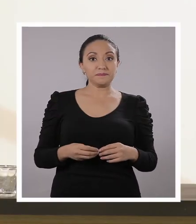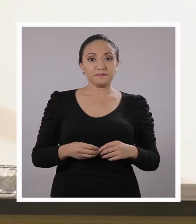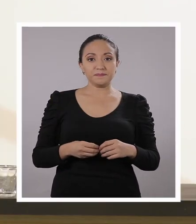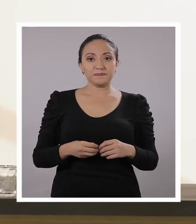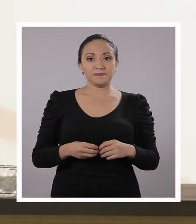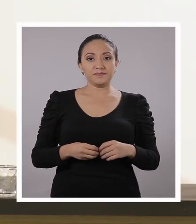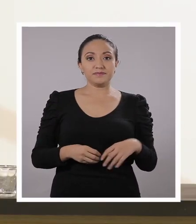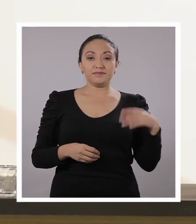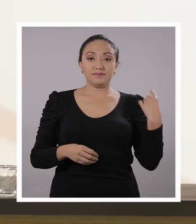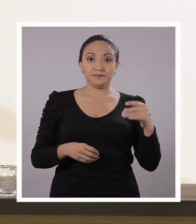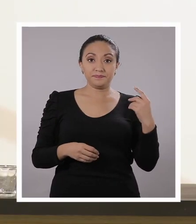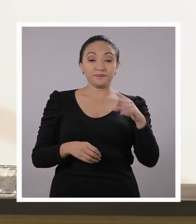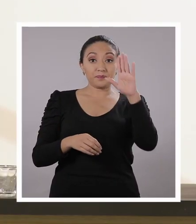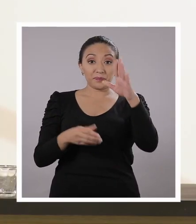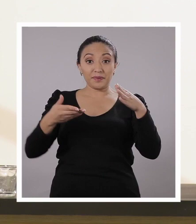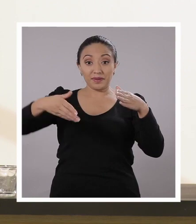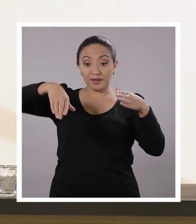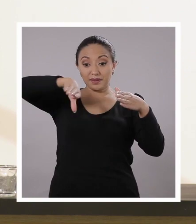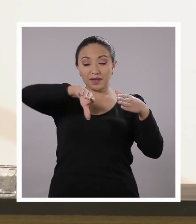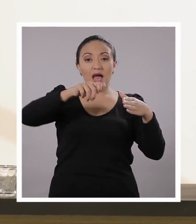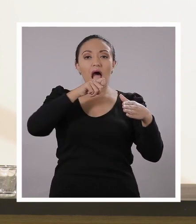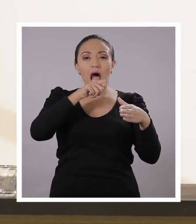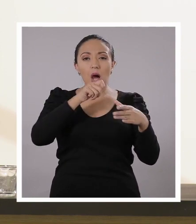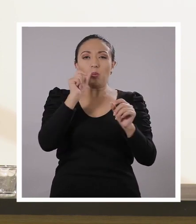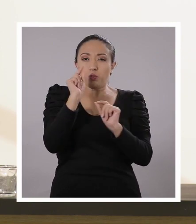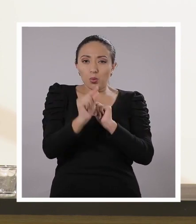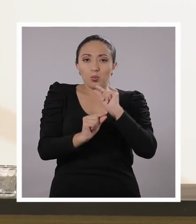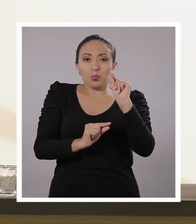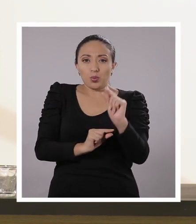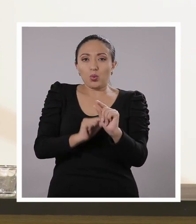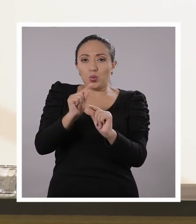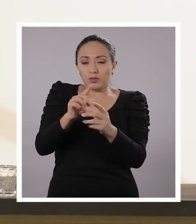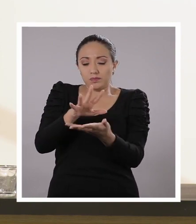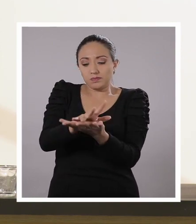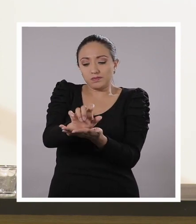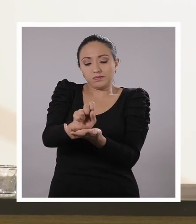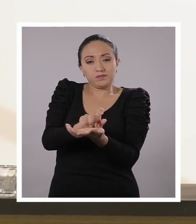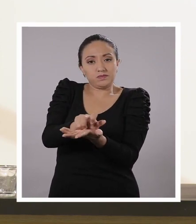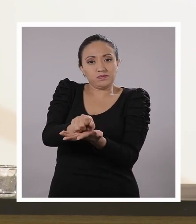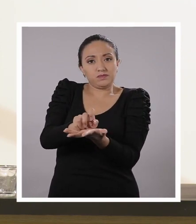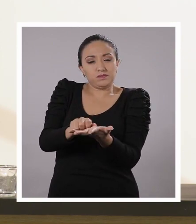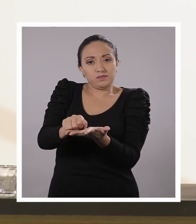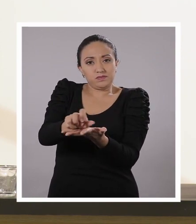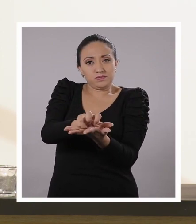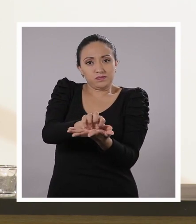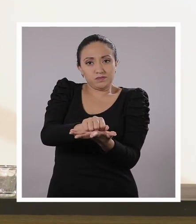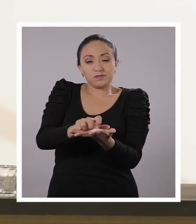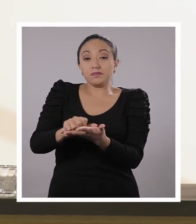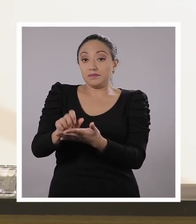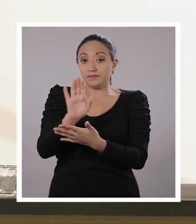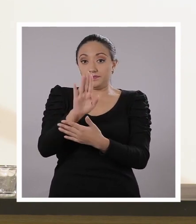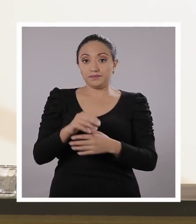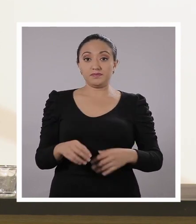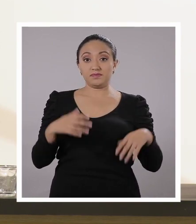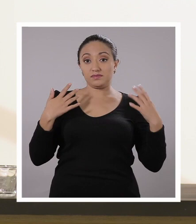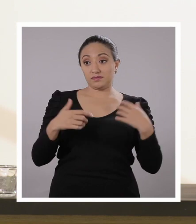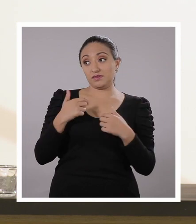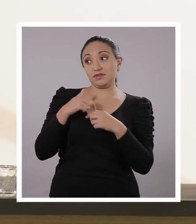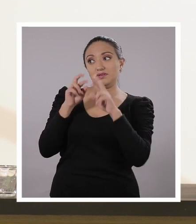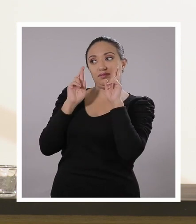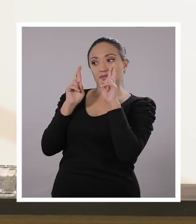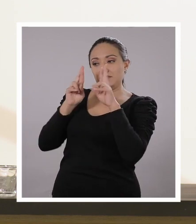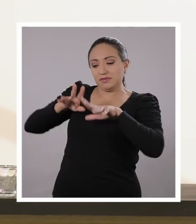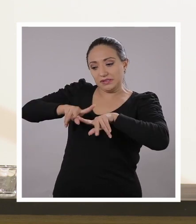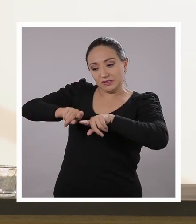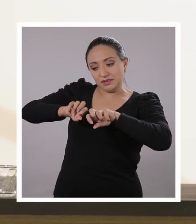Gracias. truco del agua cuando hacen alguna masa es justamente ir dándole ese cuerpo. Así que van poniendo de acuerdo, vayan necesitando. Yo espero que nos quede